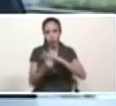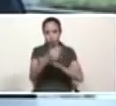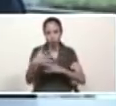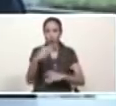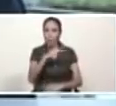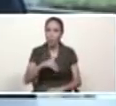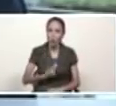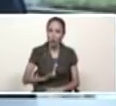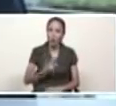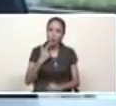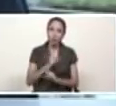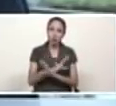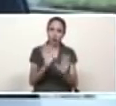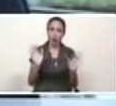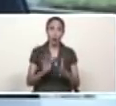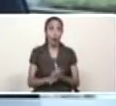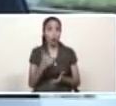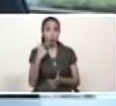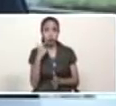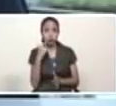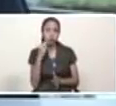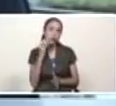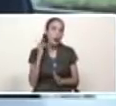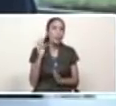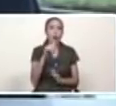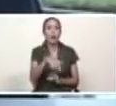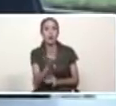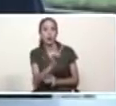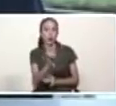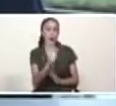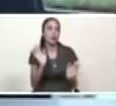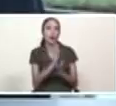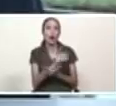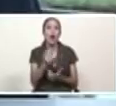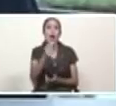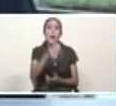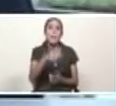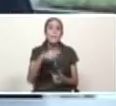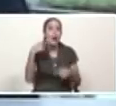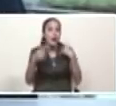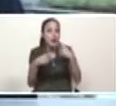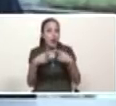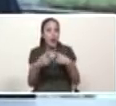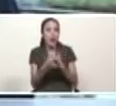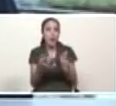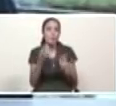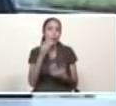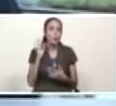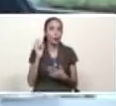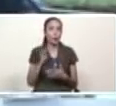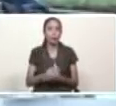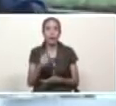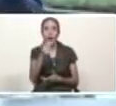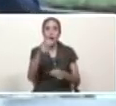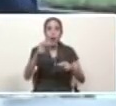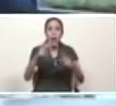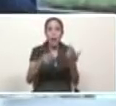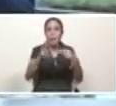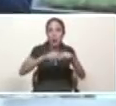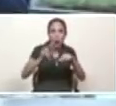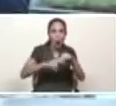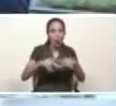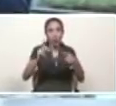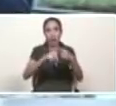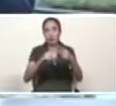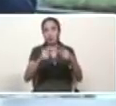yo lo pongo como ejemplo para los productores de maíz para los productores de soya de sorgo para los